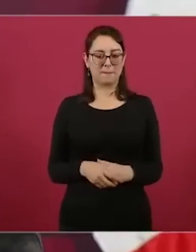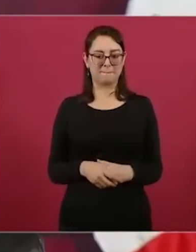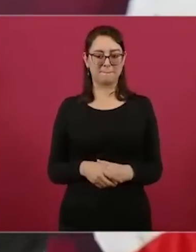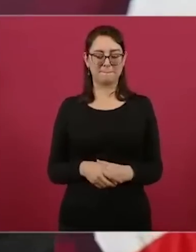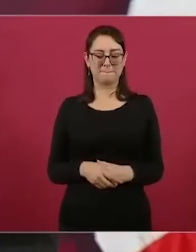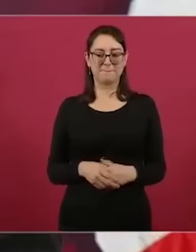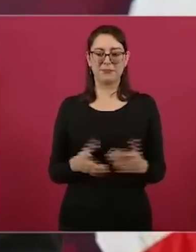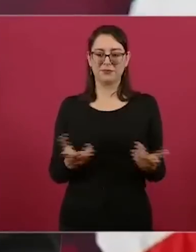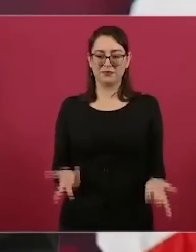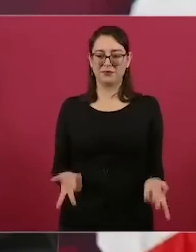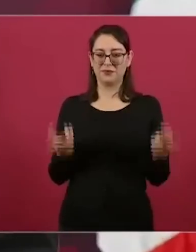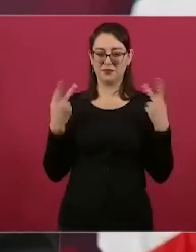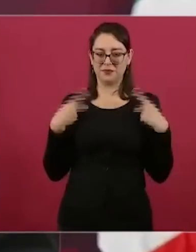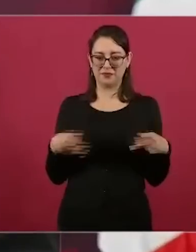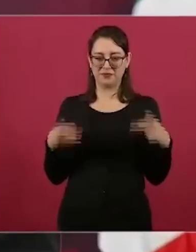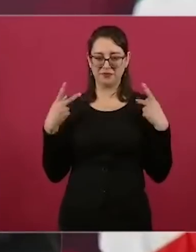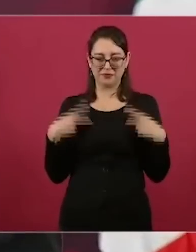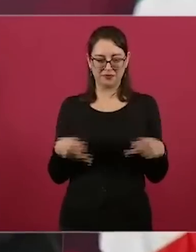las minorías